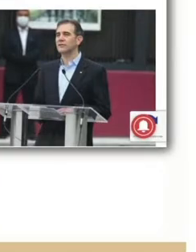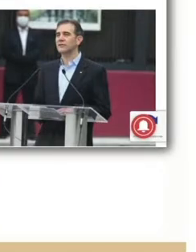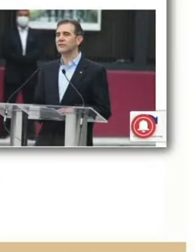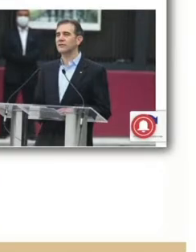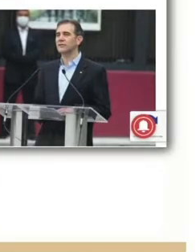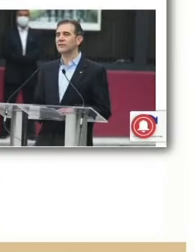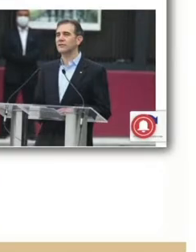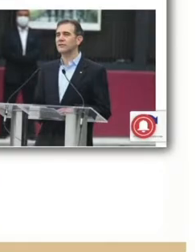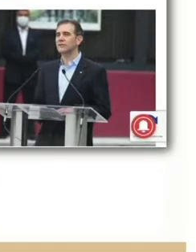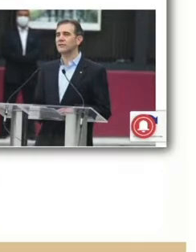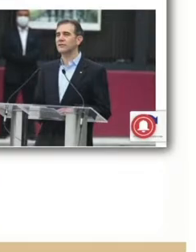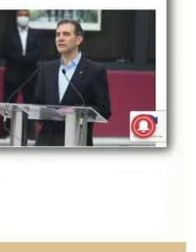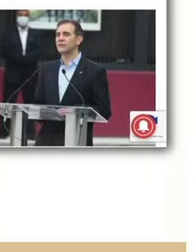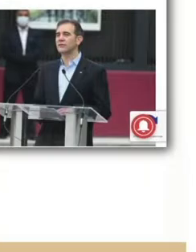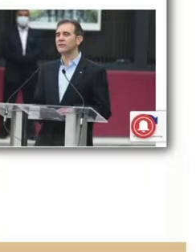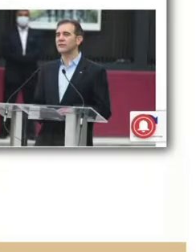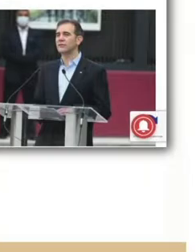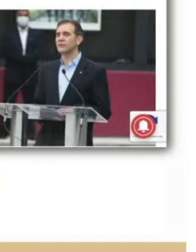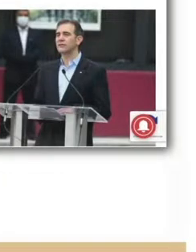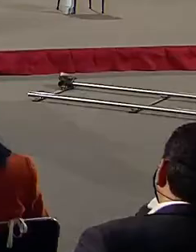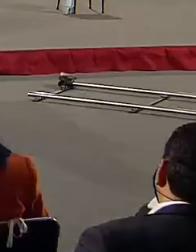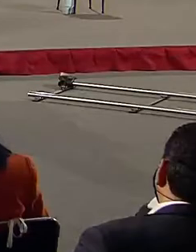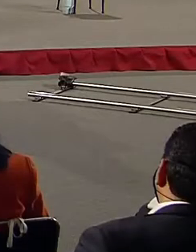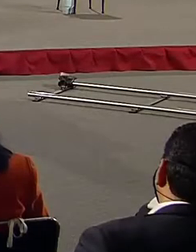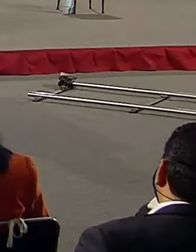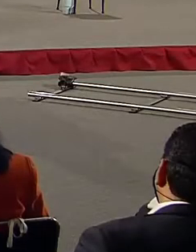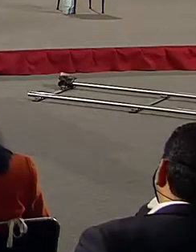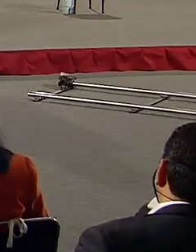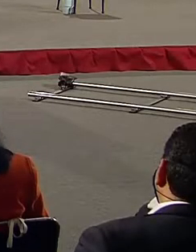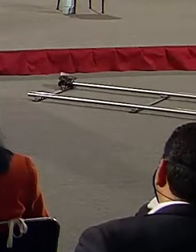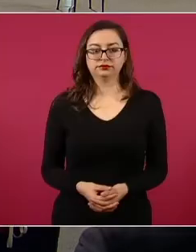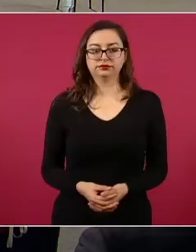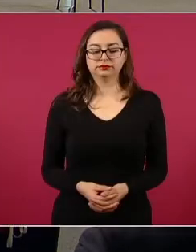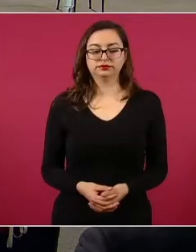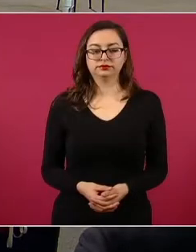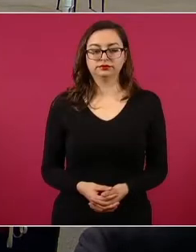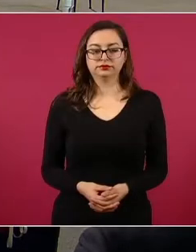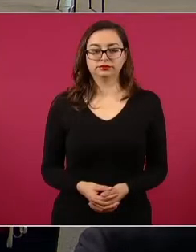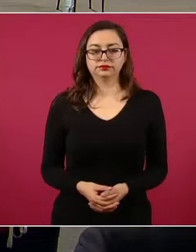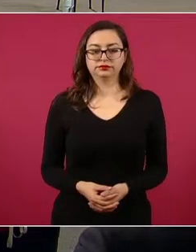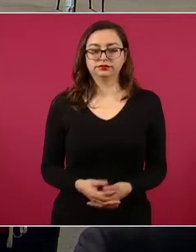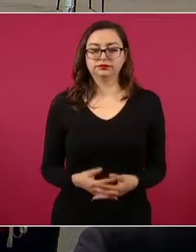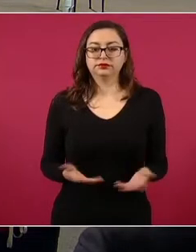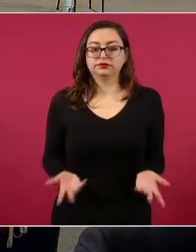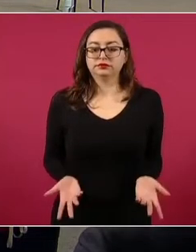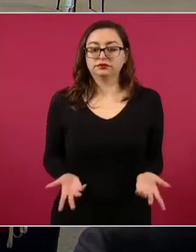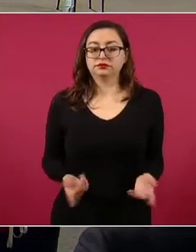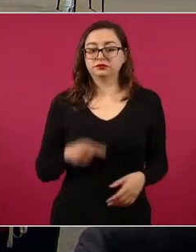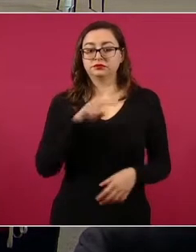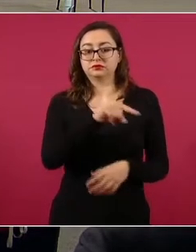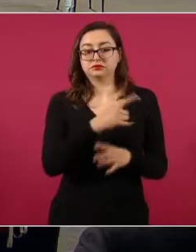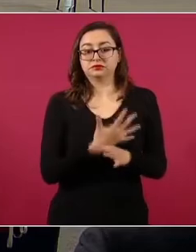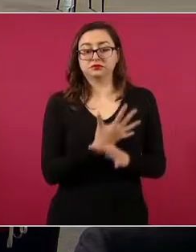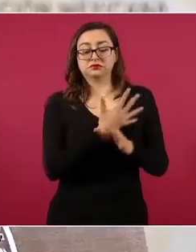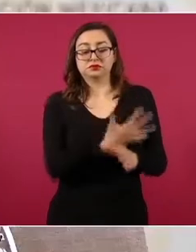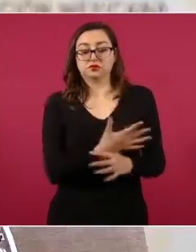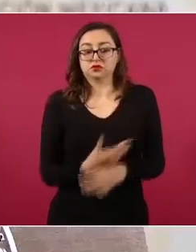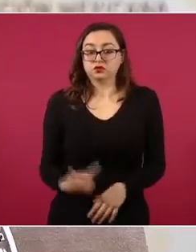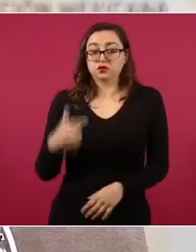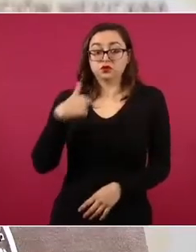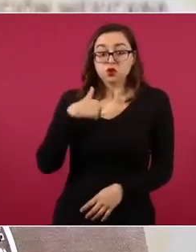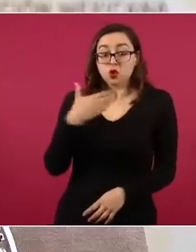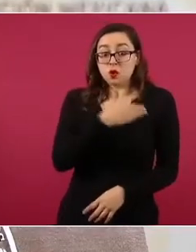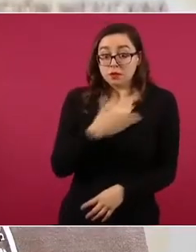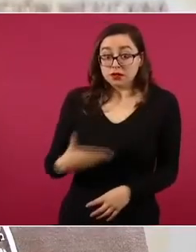mentira, ni las va a pedir el señor presidente, pero al menos en mi caso yo ya estoy impedido para poder ocupar